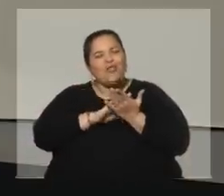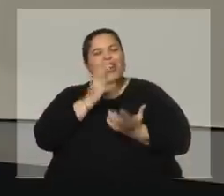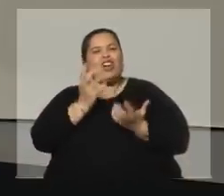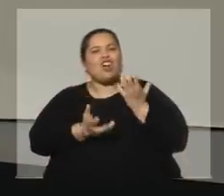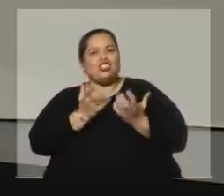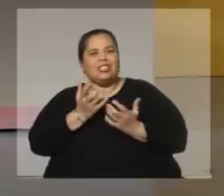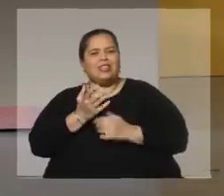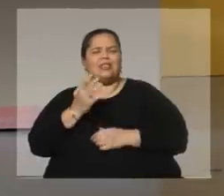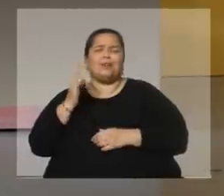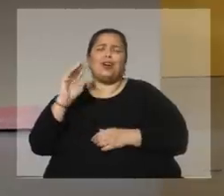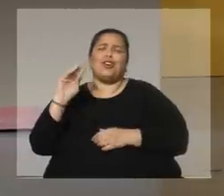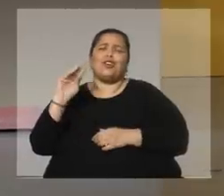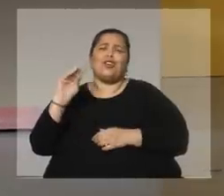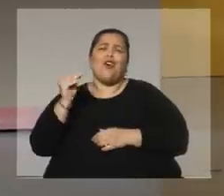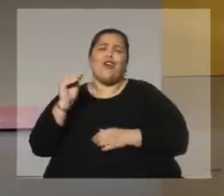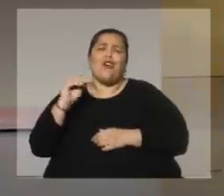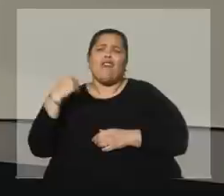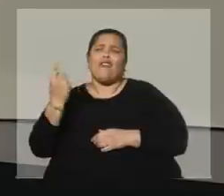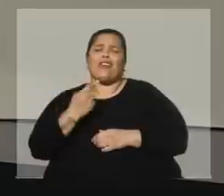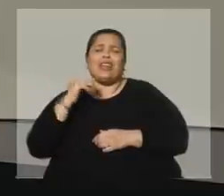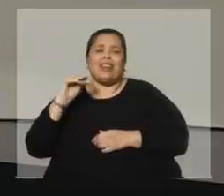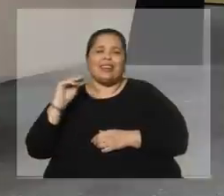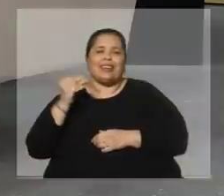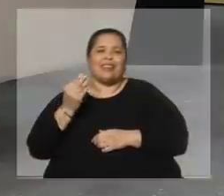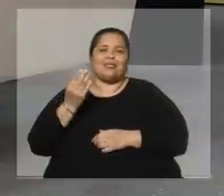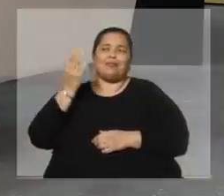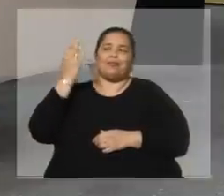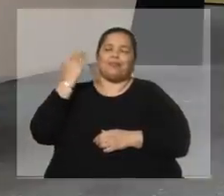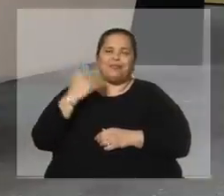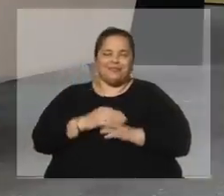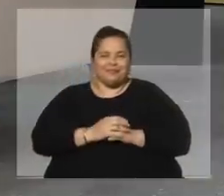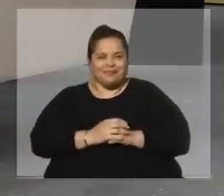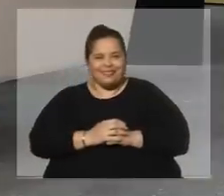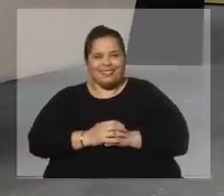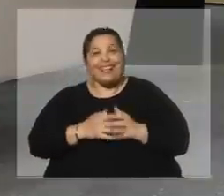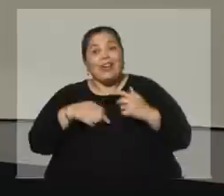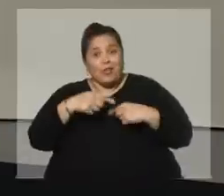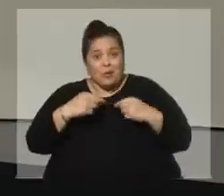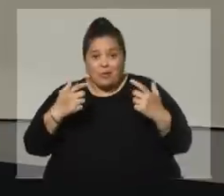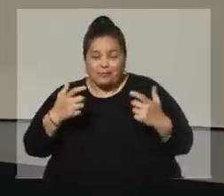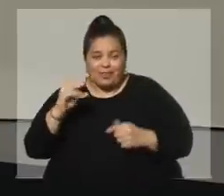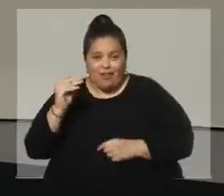jóvenes éramos. Todos éramos. Y seguimos siendo. Y por suerte. Por suerte seguimos siendo. Sergio,